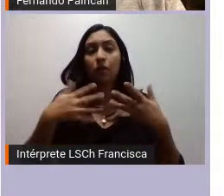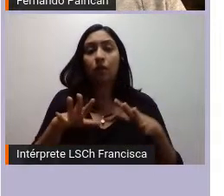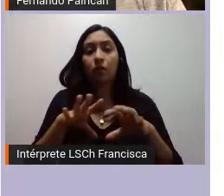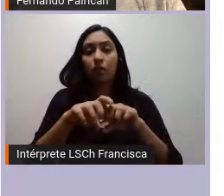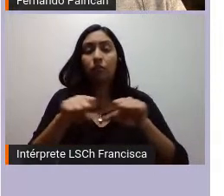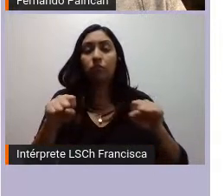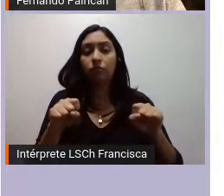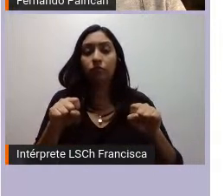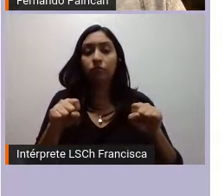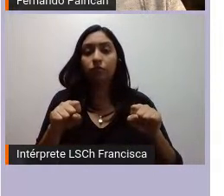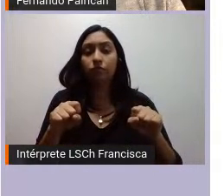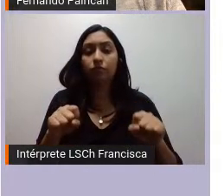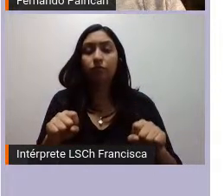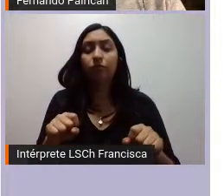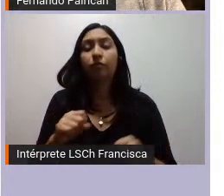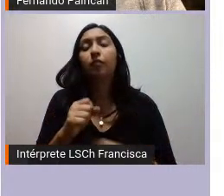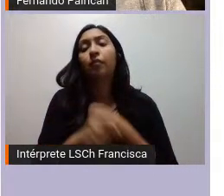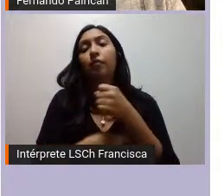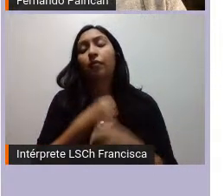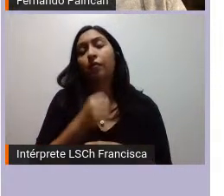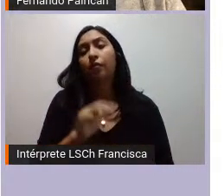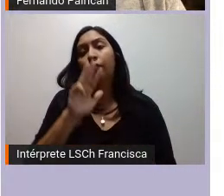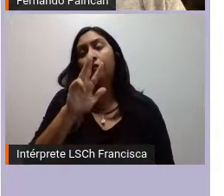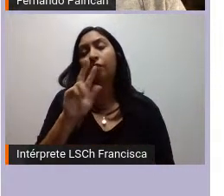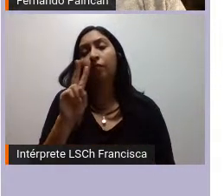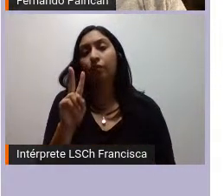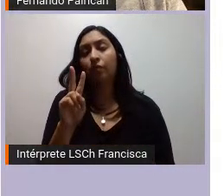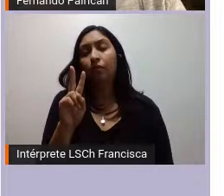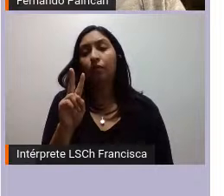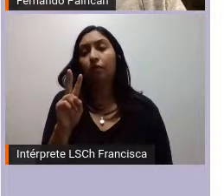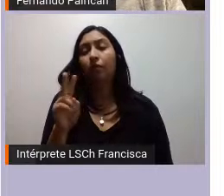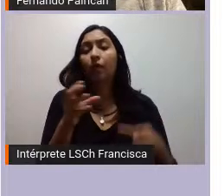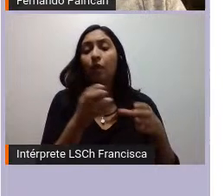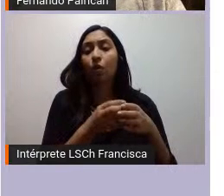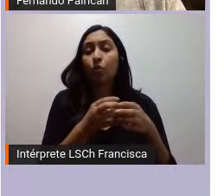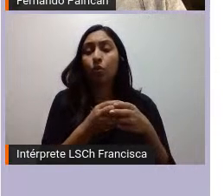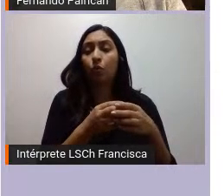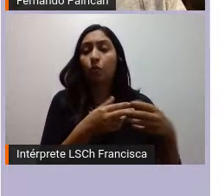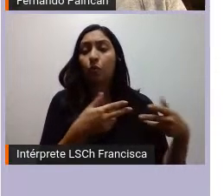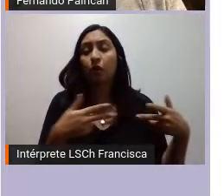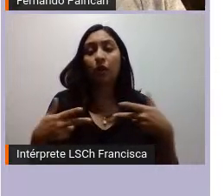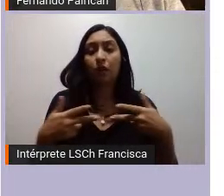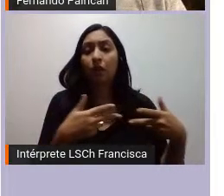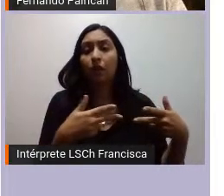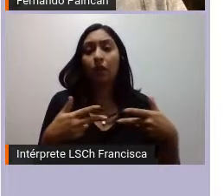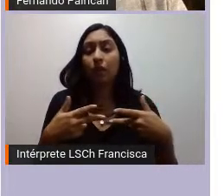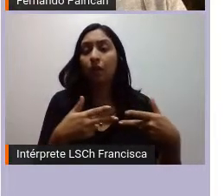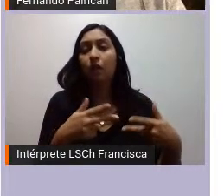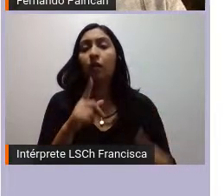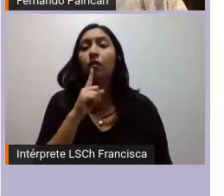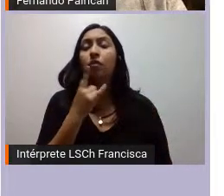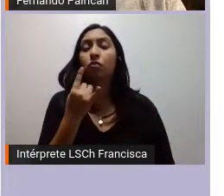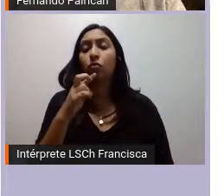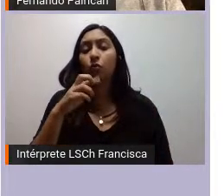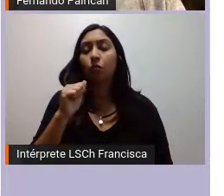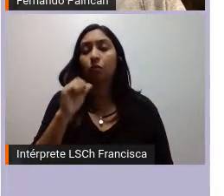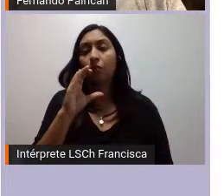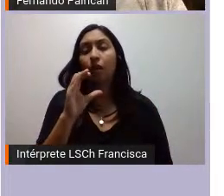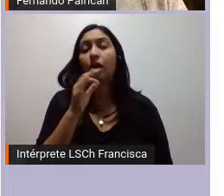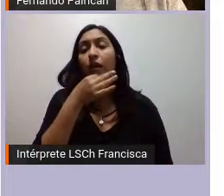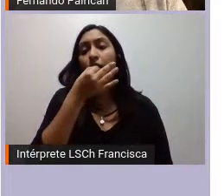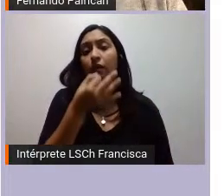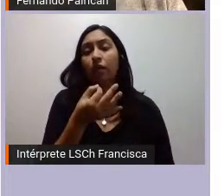insurrección en el año 92 del ejército guerrillero Tupac Katari con una ideología indianista y que plantea la idea de la reconstrucción del